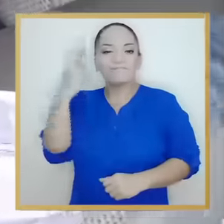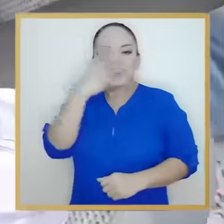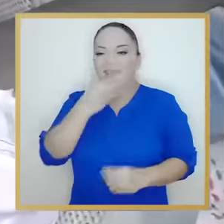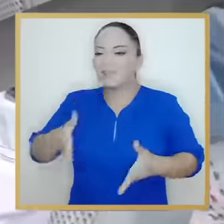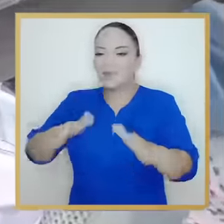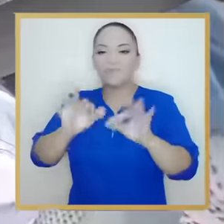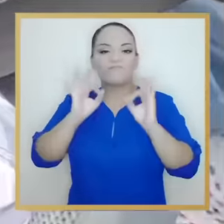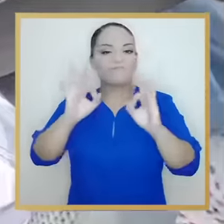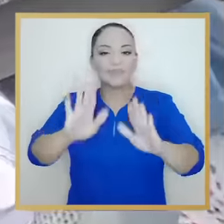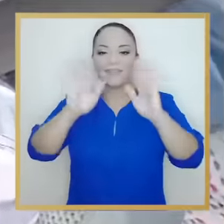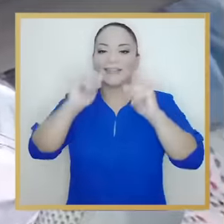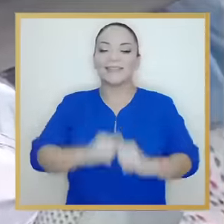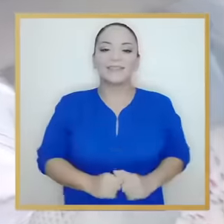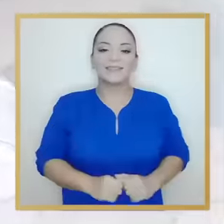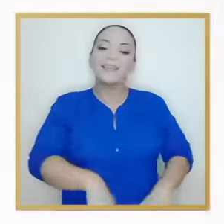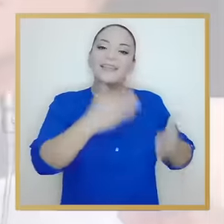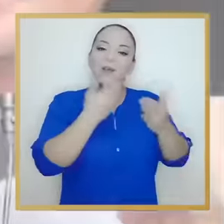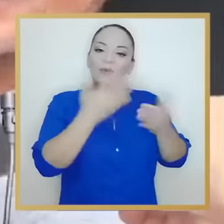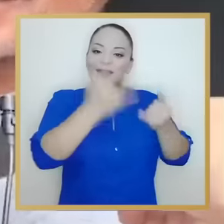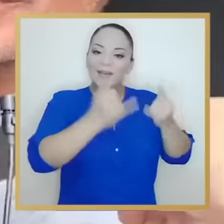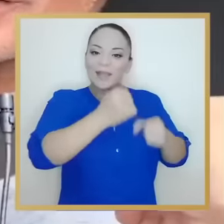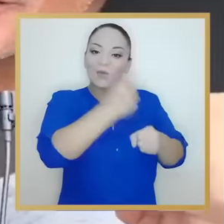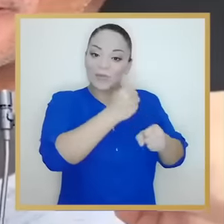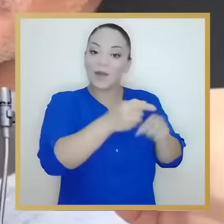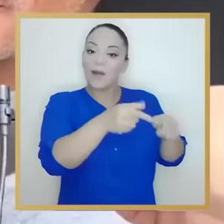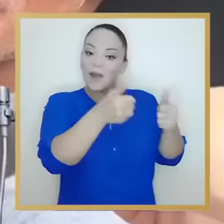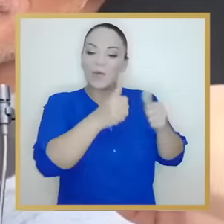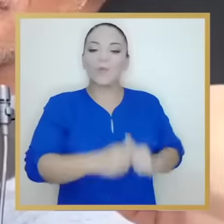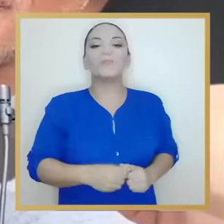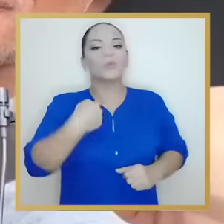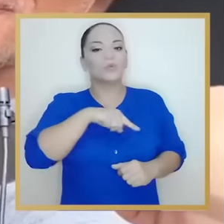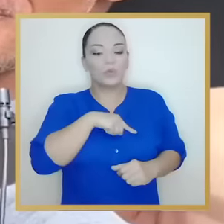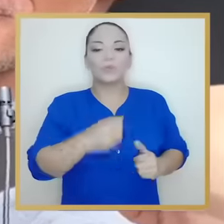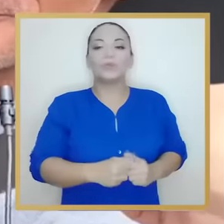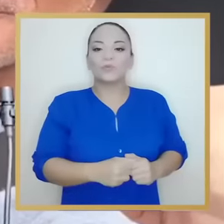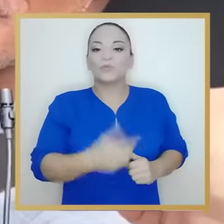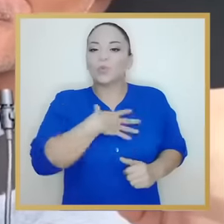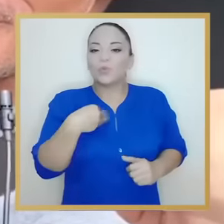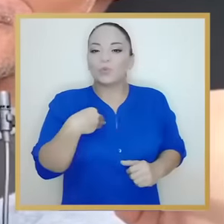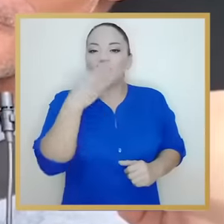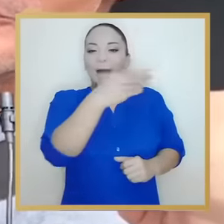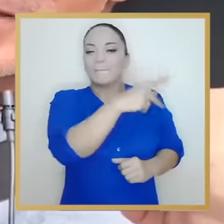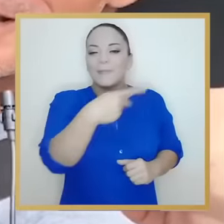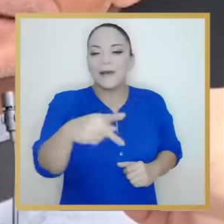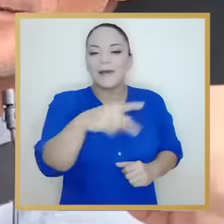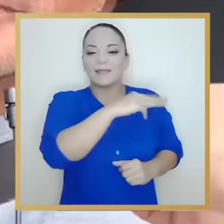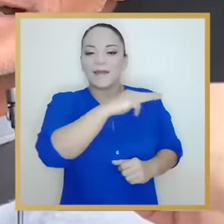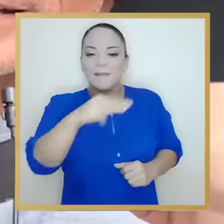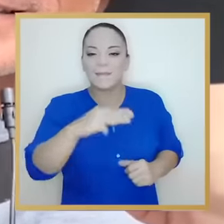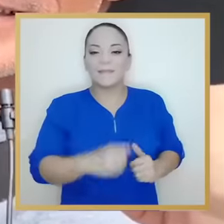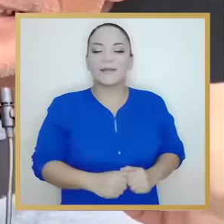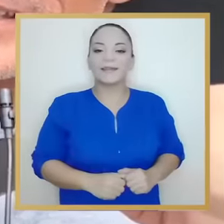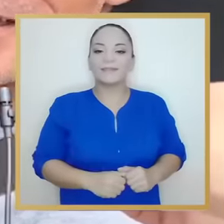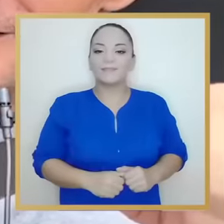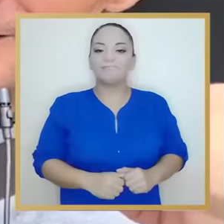precioso, está solo bueno, claro que sí, excelente. Qué dicha que terminaron esta obra porque, digamos, los que vamos bastante al mar